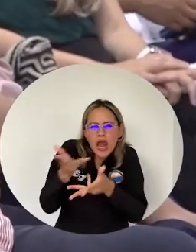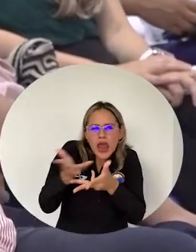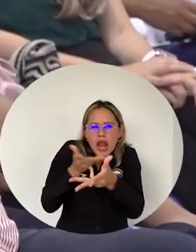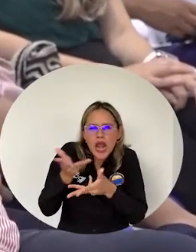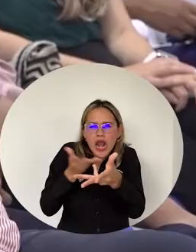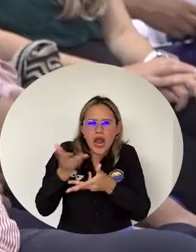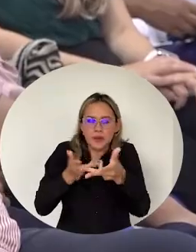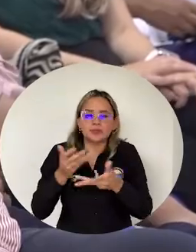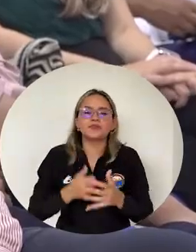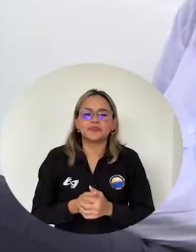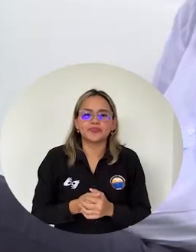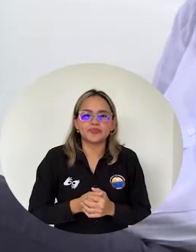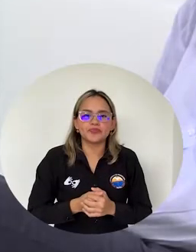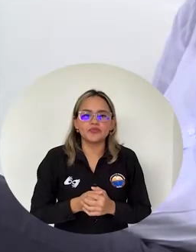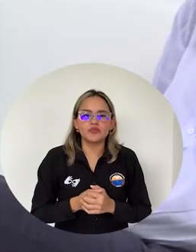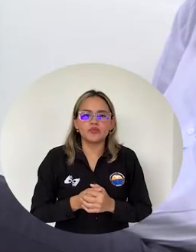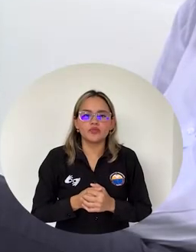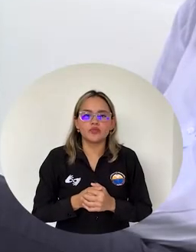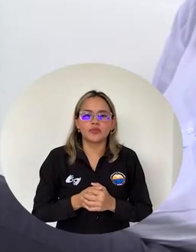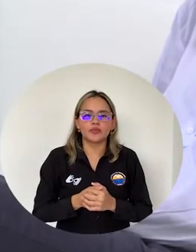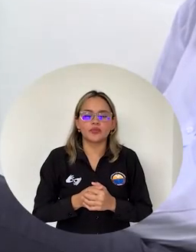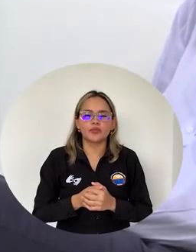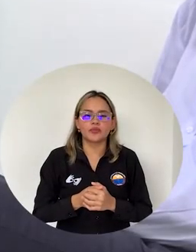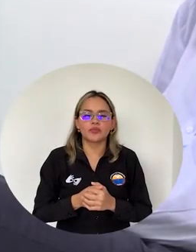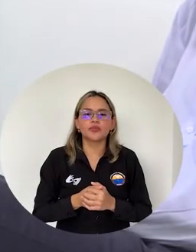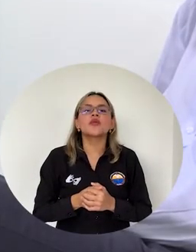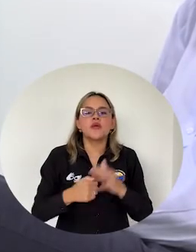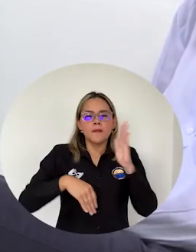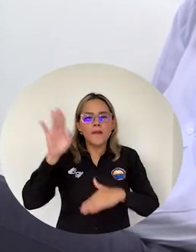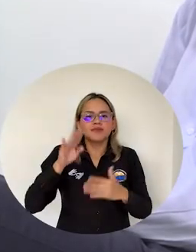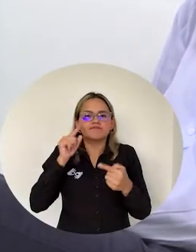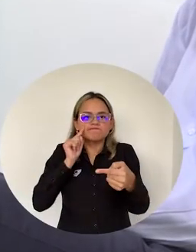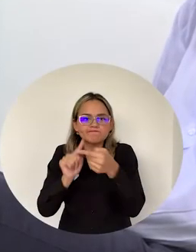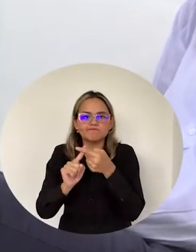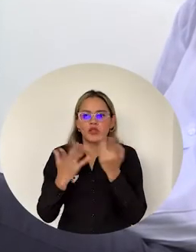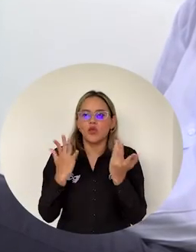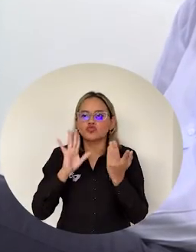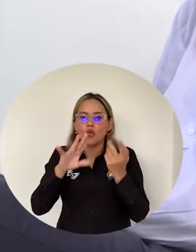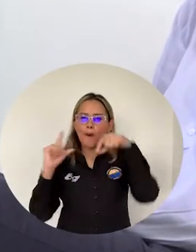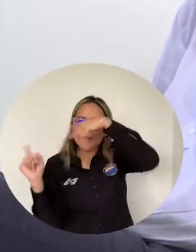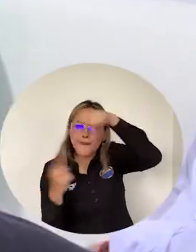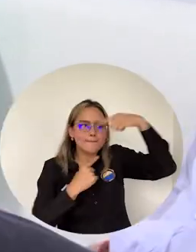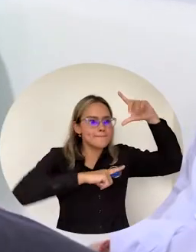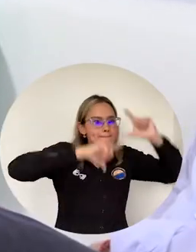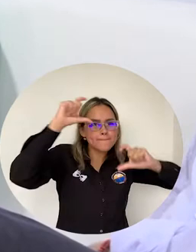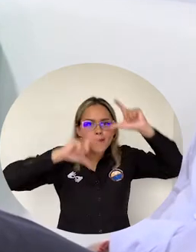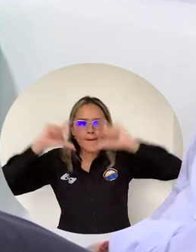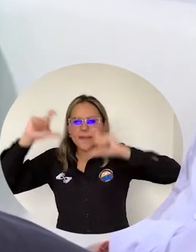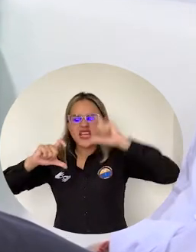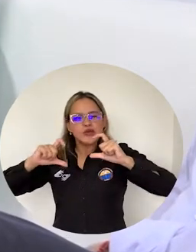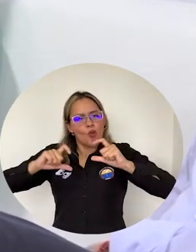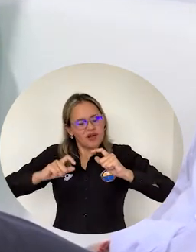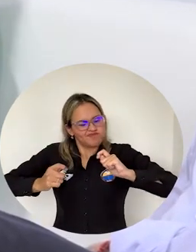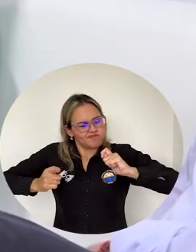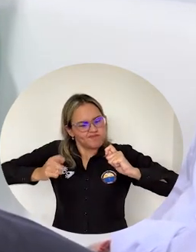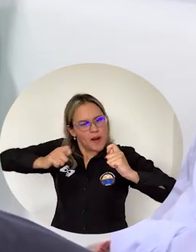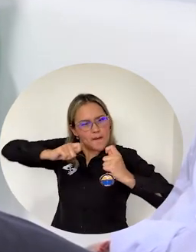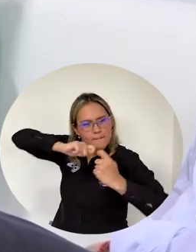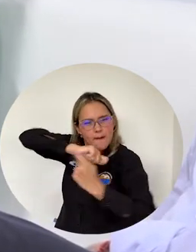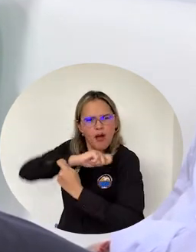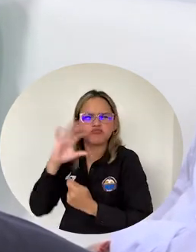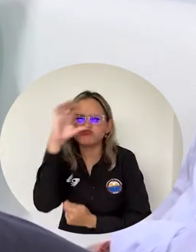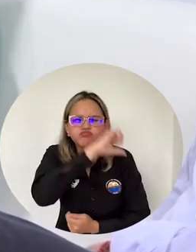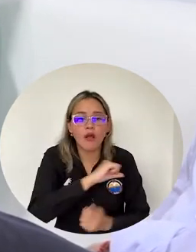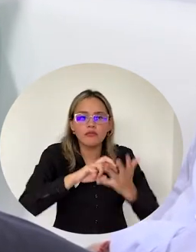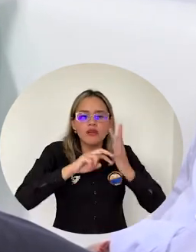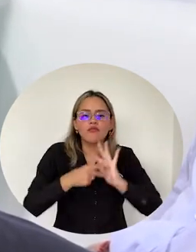ICO Cooperación Necesitamos empezar a cambiar el lenguaje Empezar a hablar de un turismo regenerativo Y ese turismo regenerativo significa